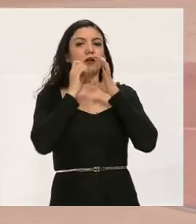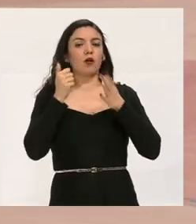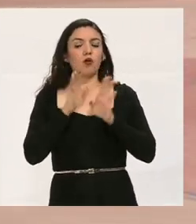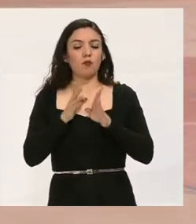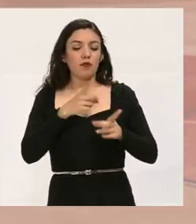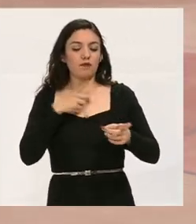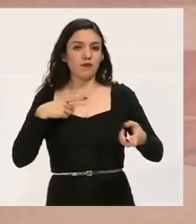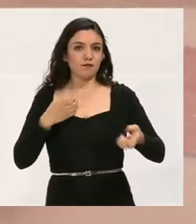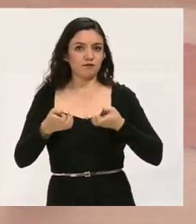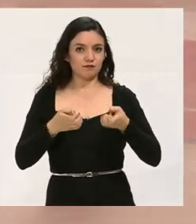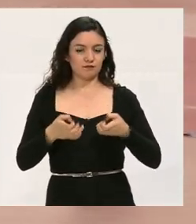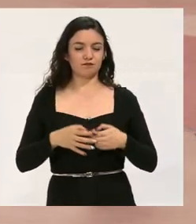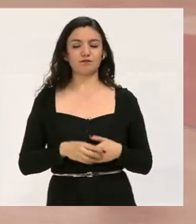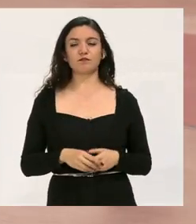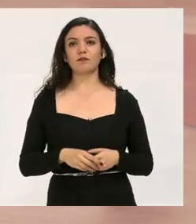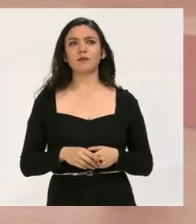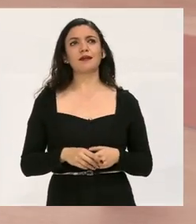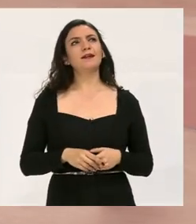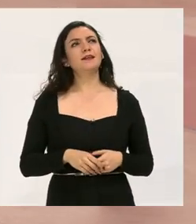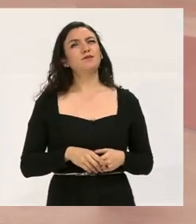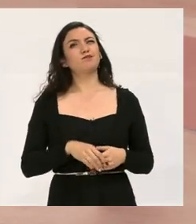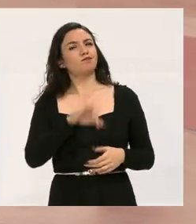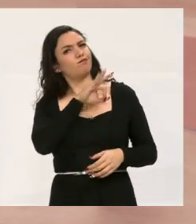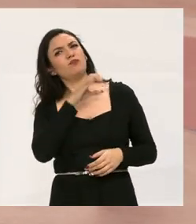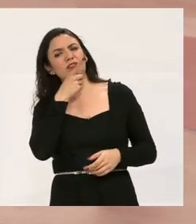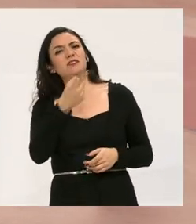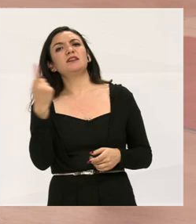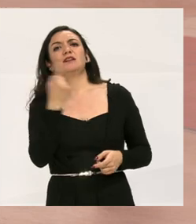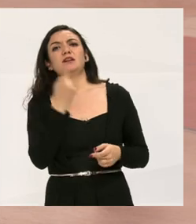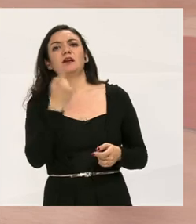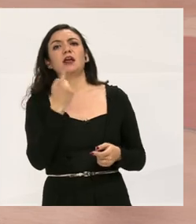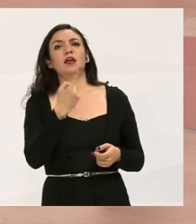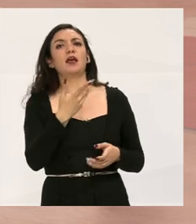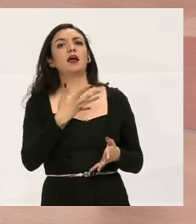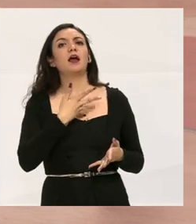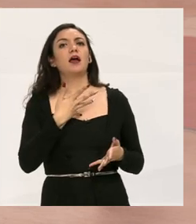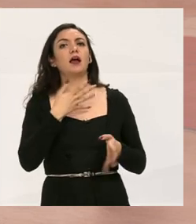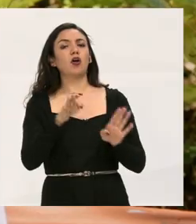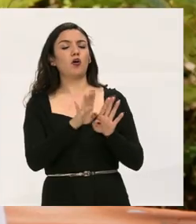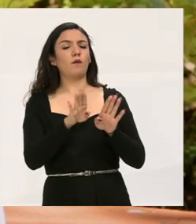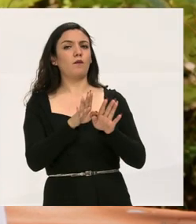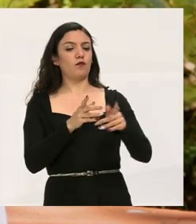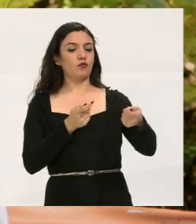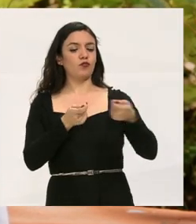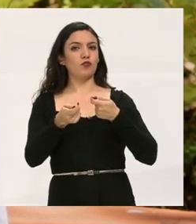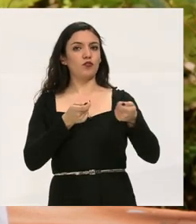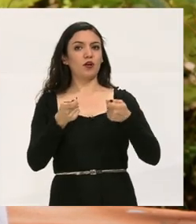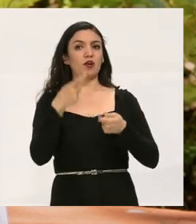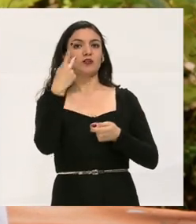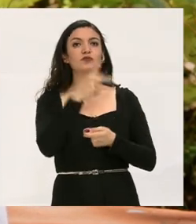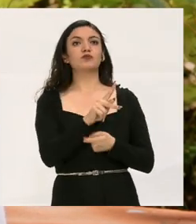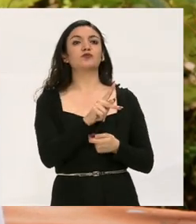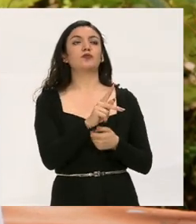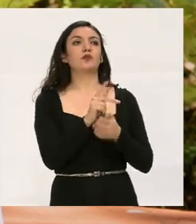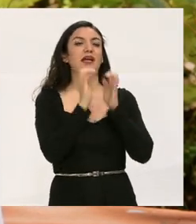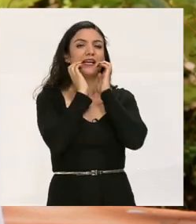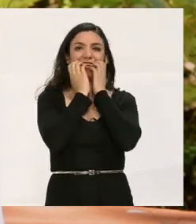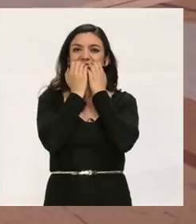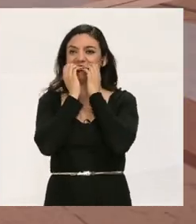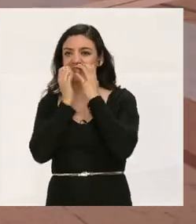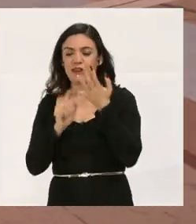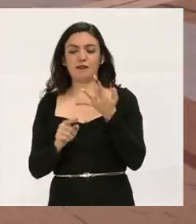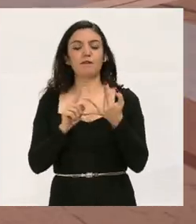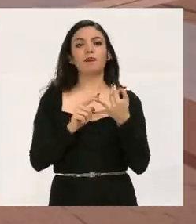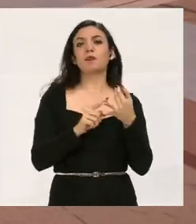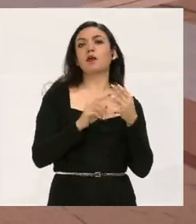ansiedad que tenía. Pues se podría decir que le ayudaba mucho a controlar su ansiedad,